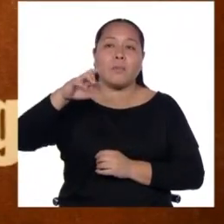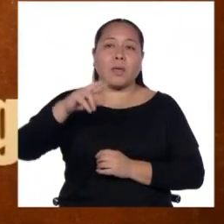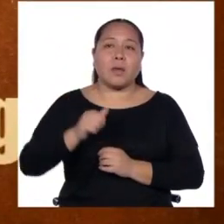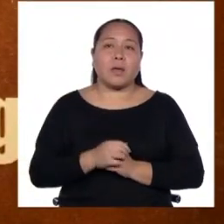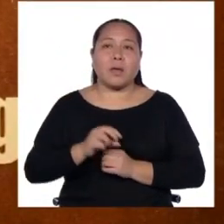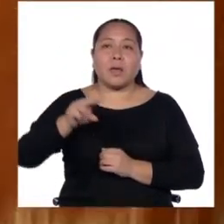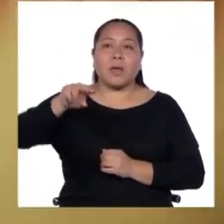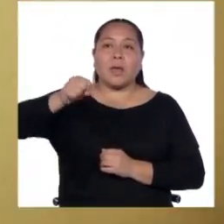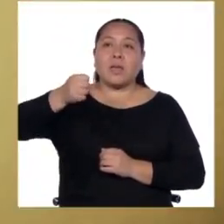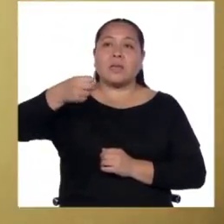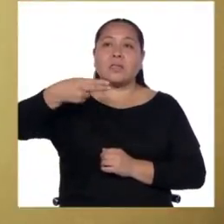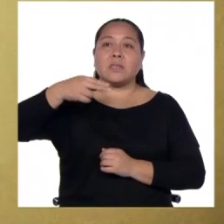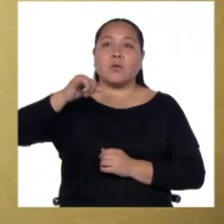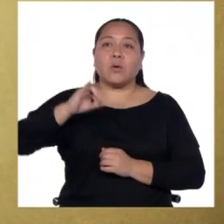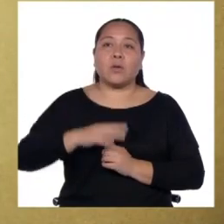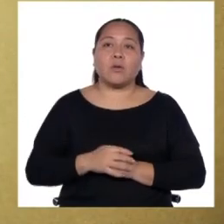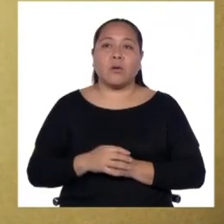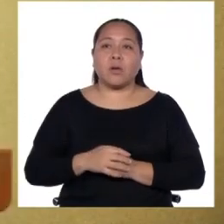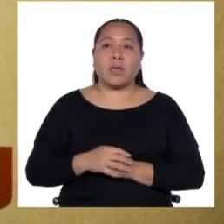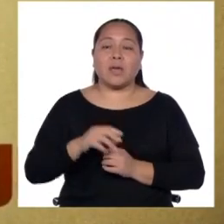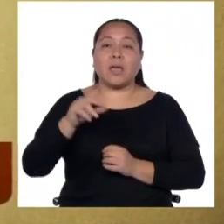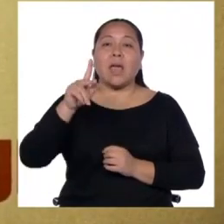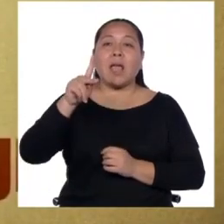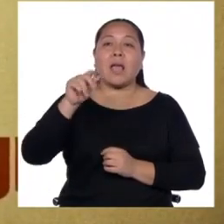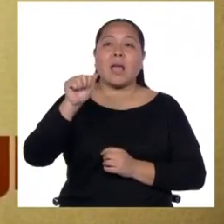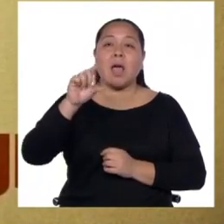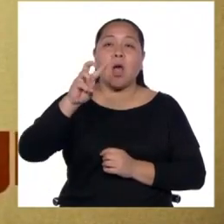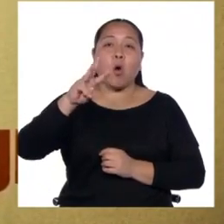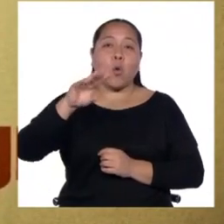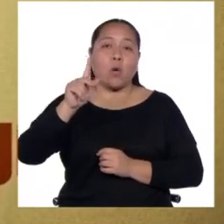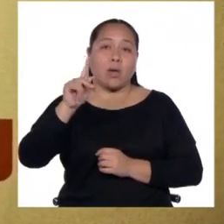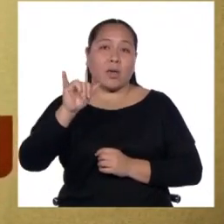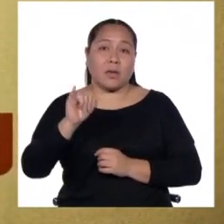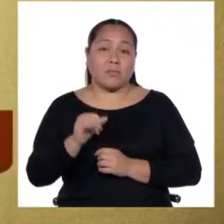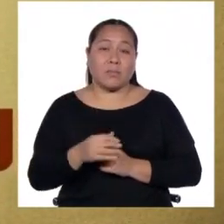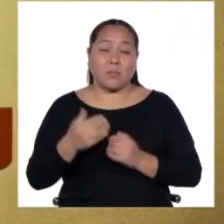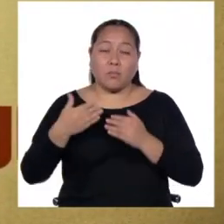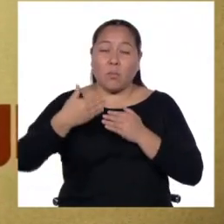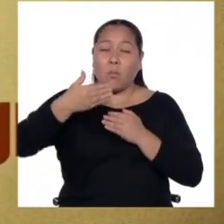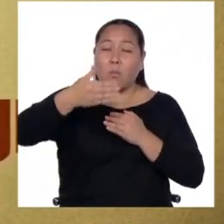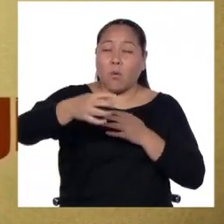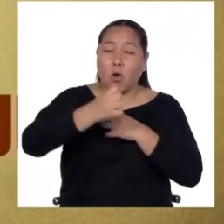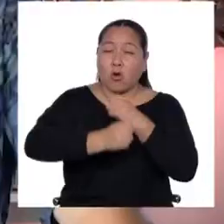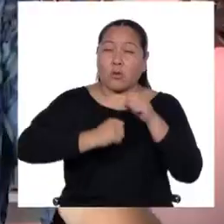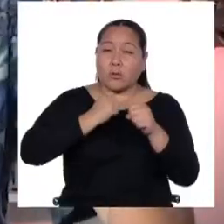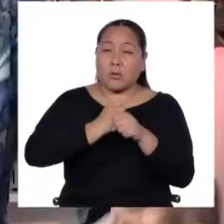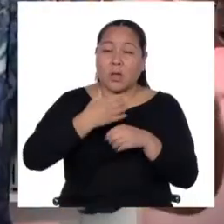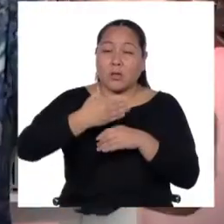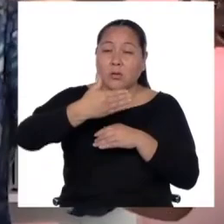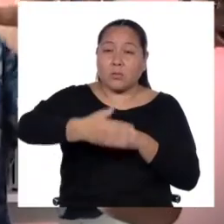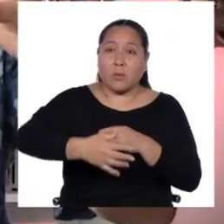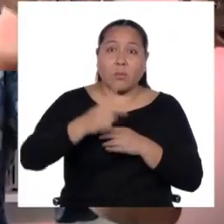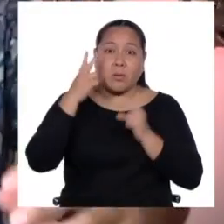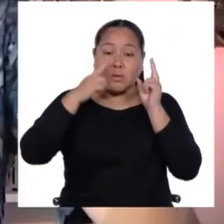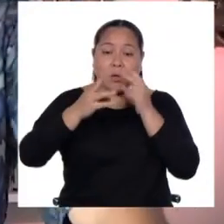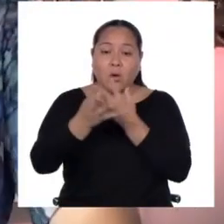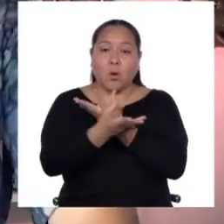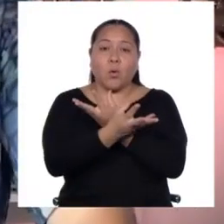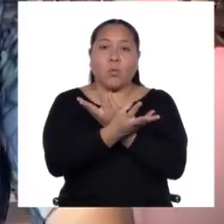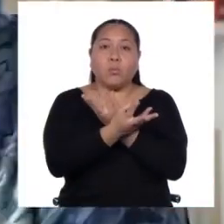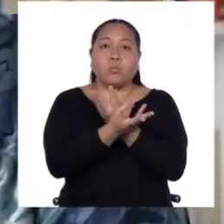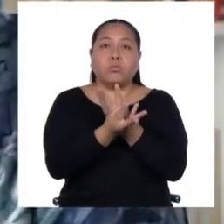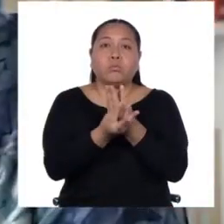Shihwilu y el Kauki. De acá a unos pocos años nosotros vamos a ver una reducción de nuestra